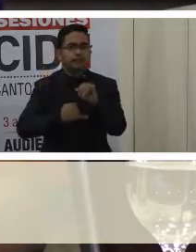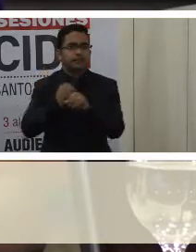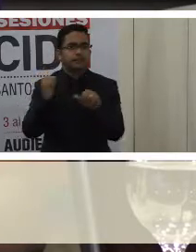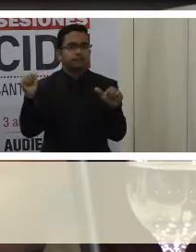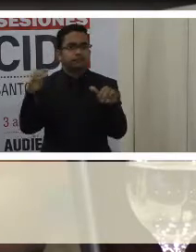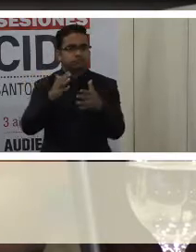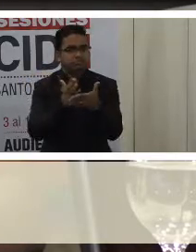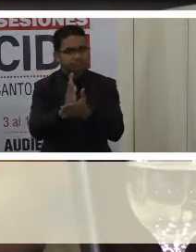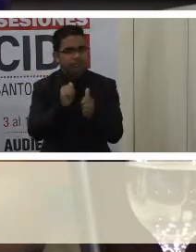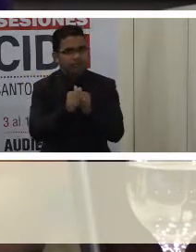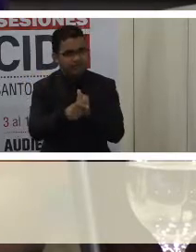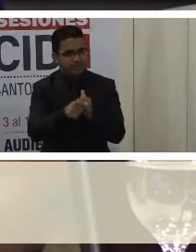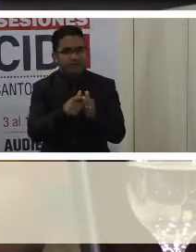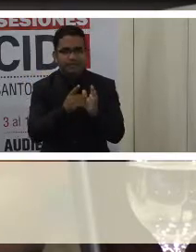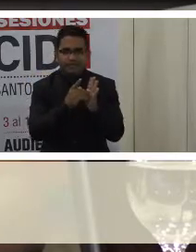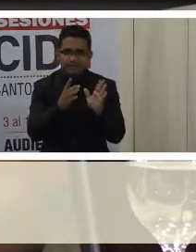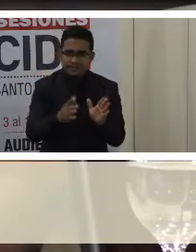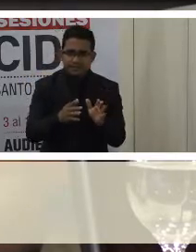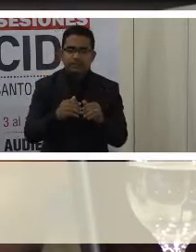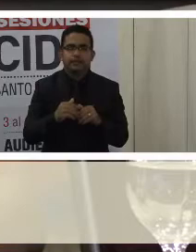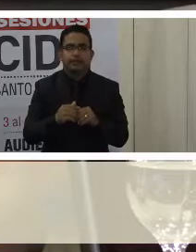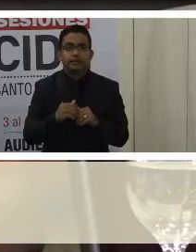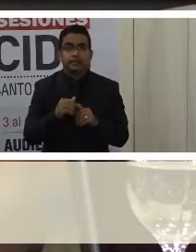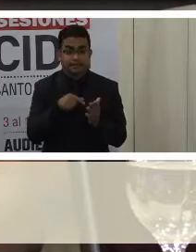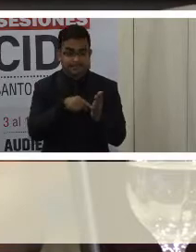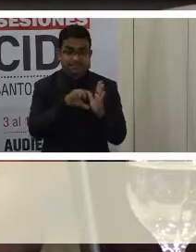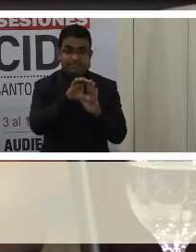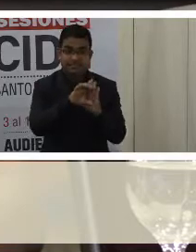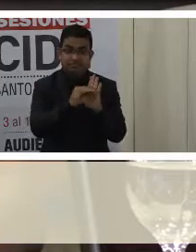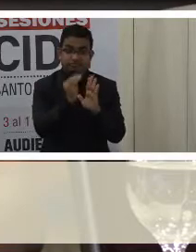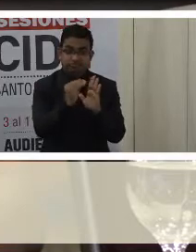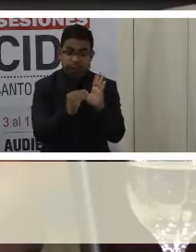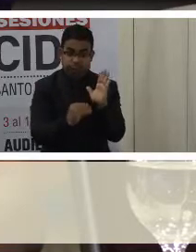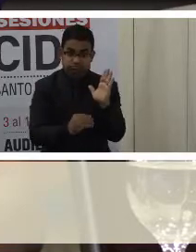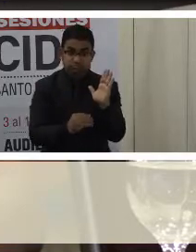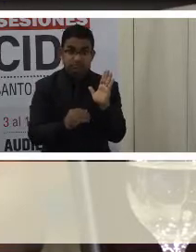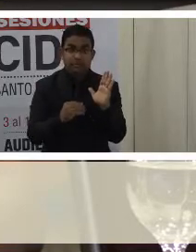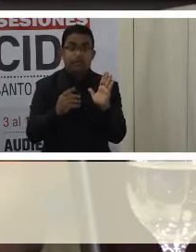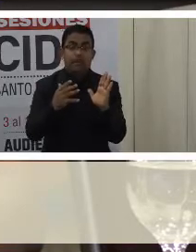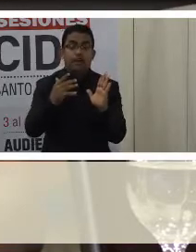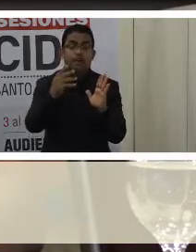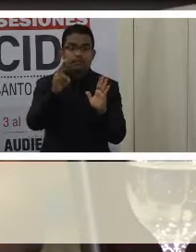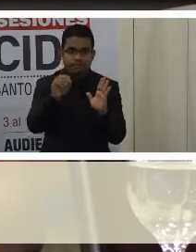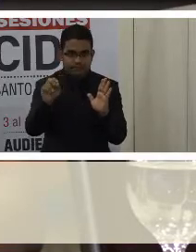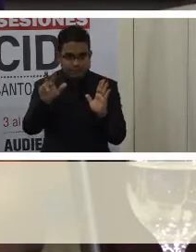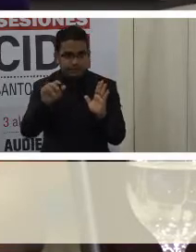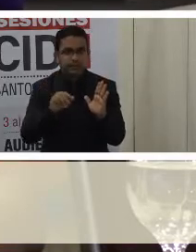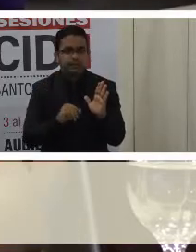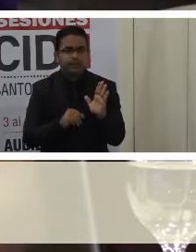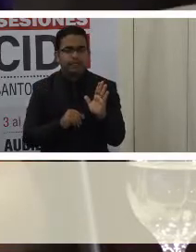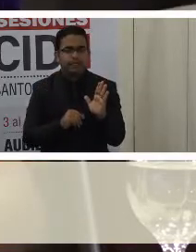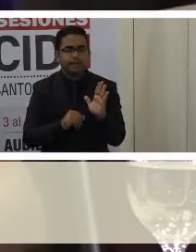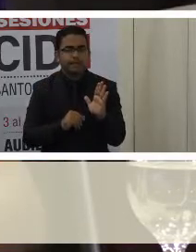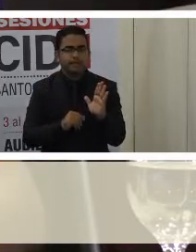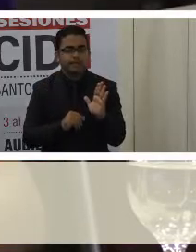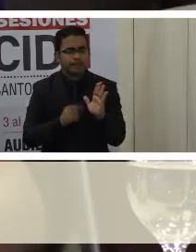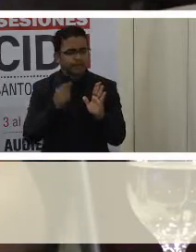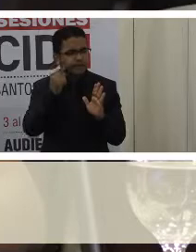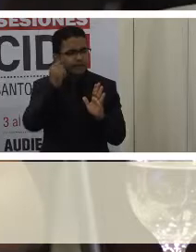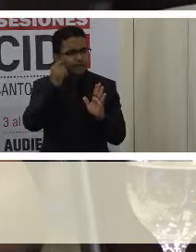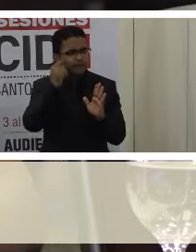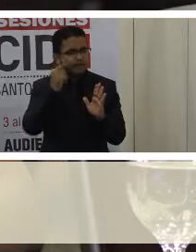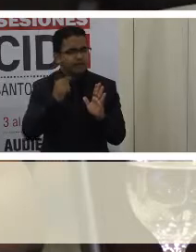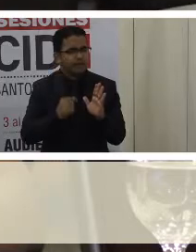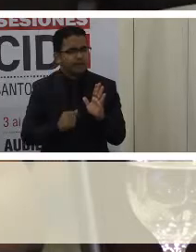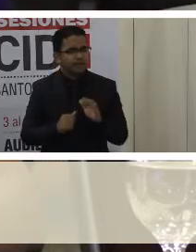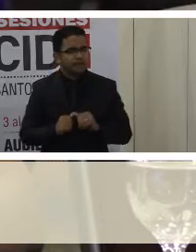los Derechos de las Personas con Discapacidad del 2007, que están suscritos por Venezuela en el 2013. Sin embargo, como describiremos en esta audiencia, el Estado ha